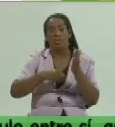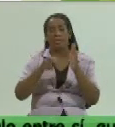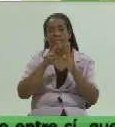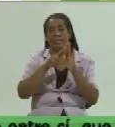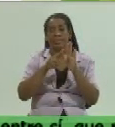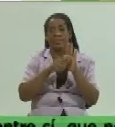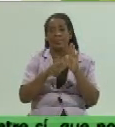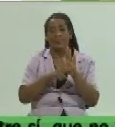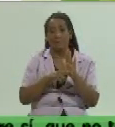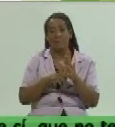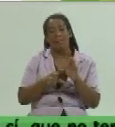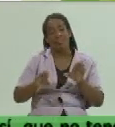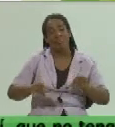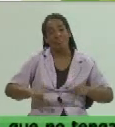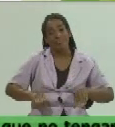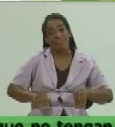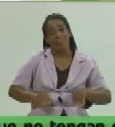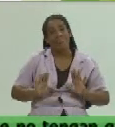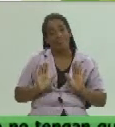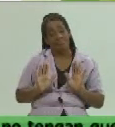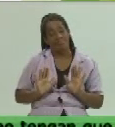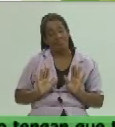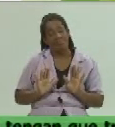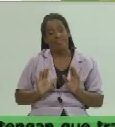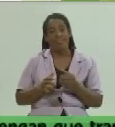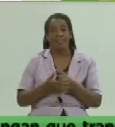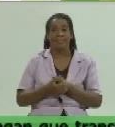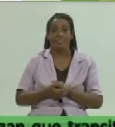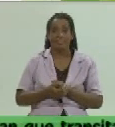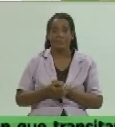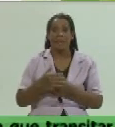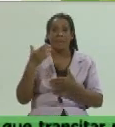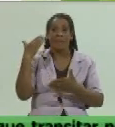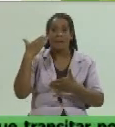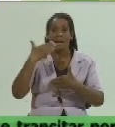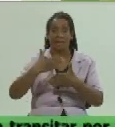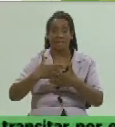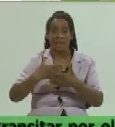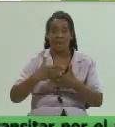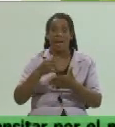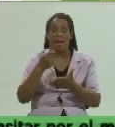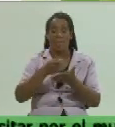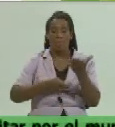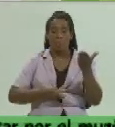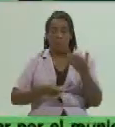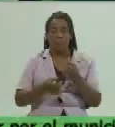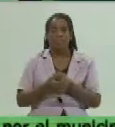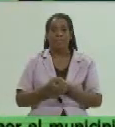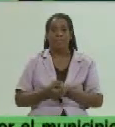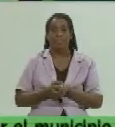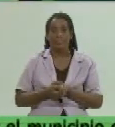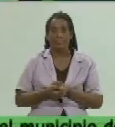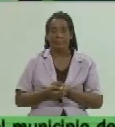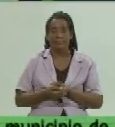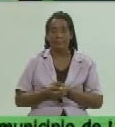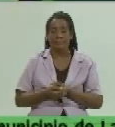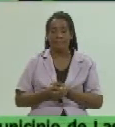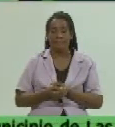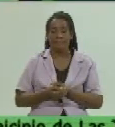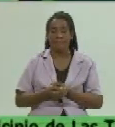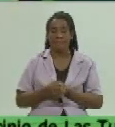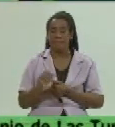lugar el recurrente bueno se cancela esa multa las principales